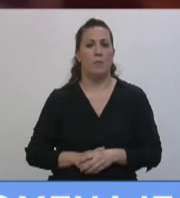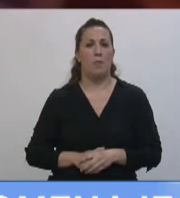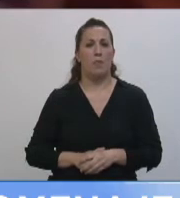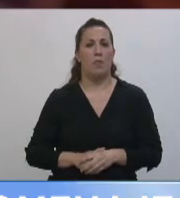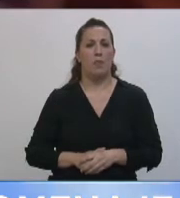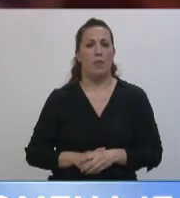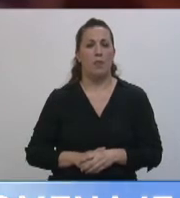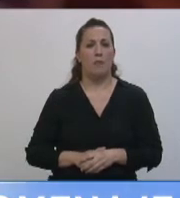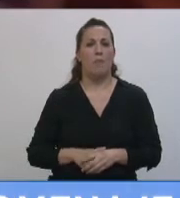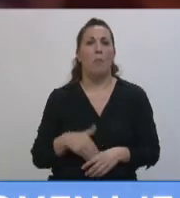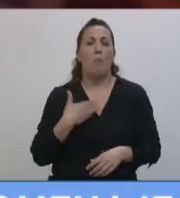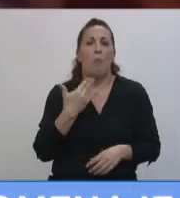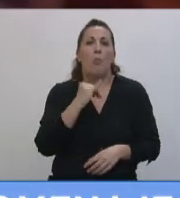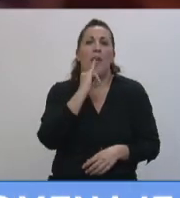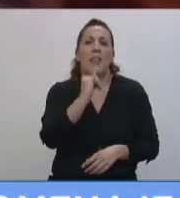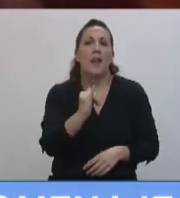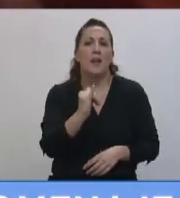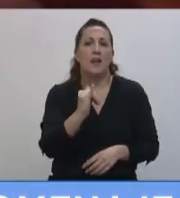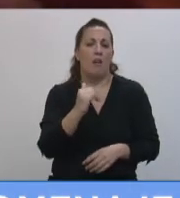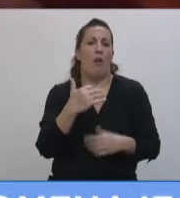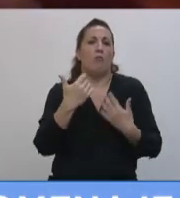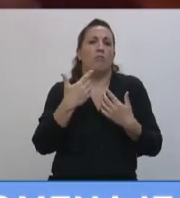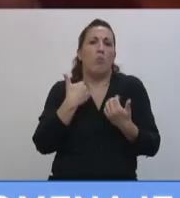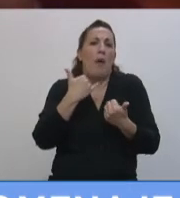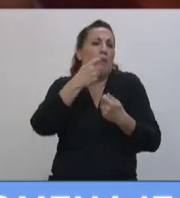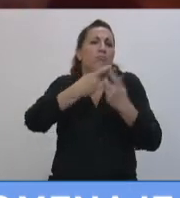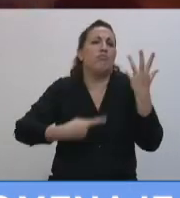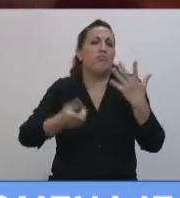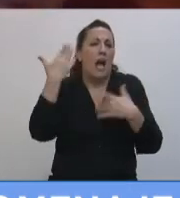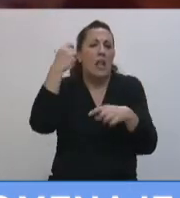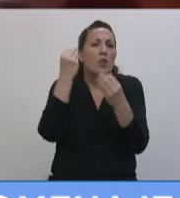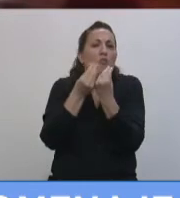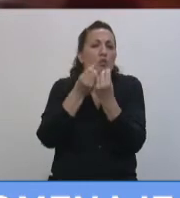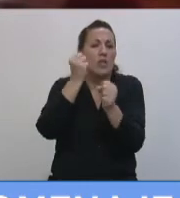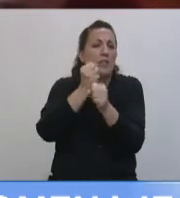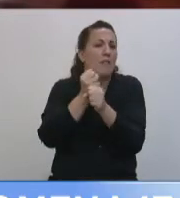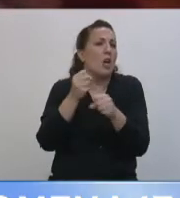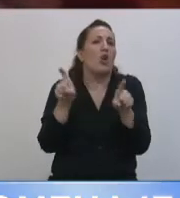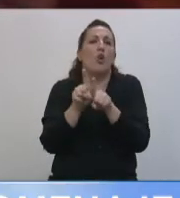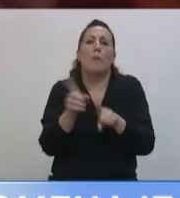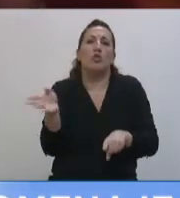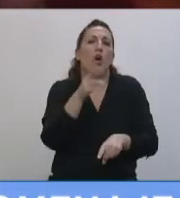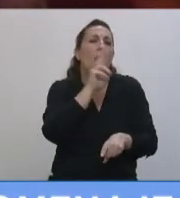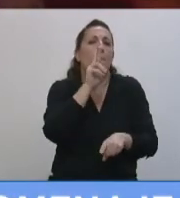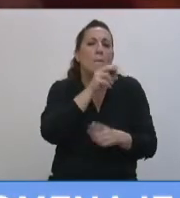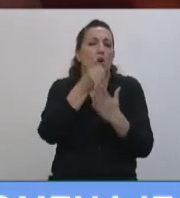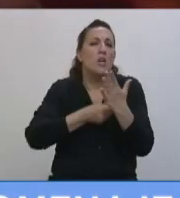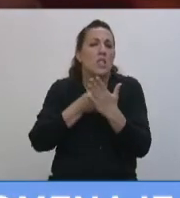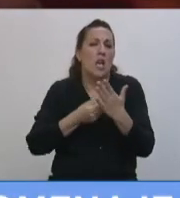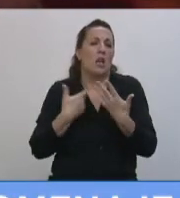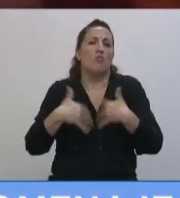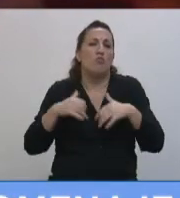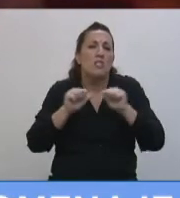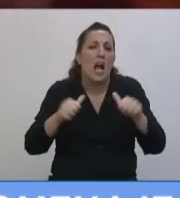Podríamos enunciar su larga tarea. tenido también, como todas las mujeres que militan, el sacrificio de